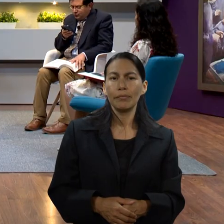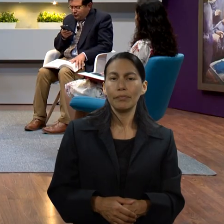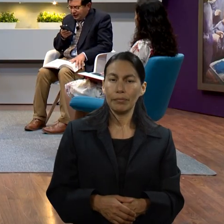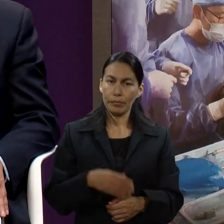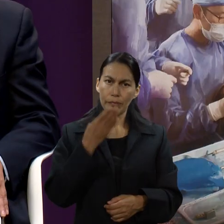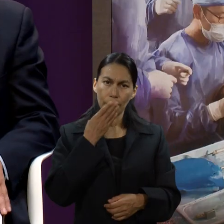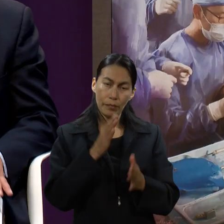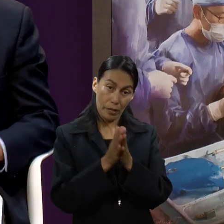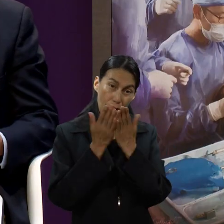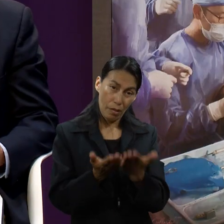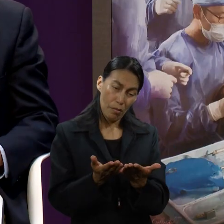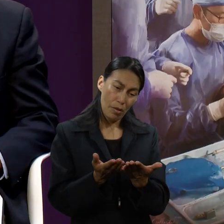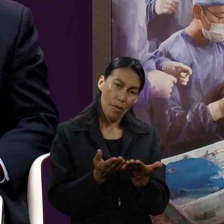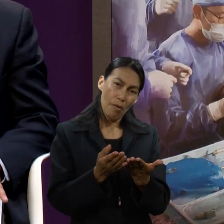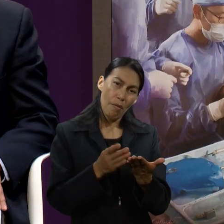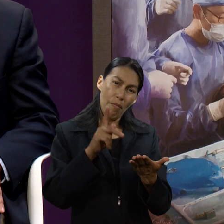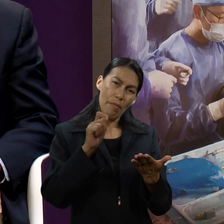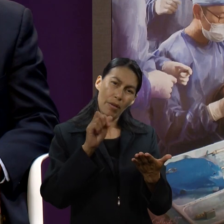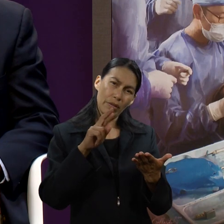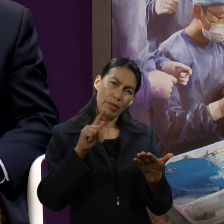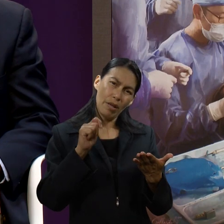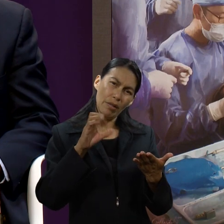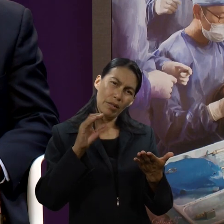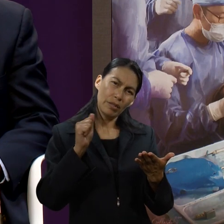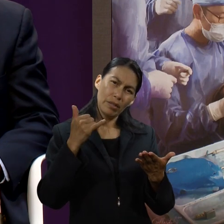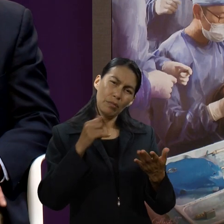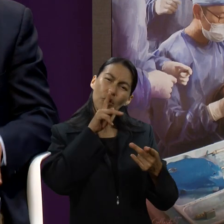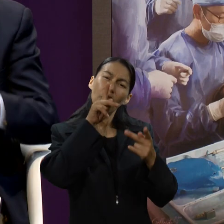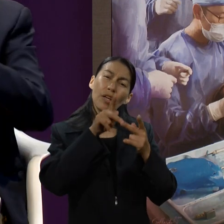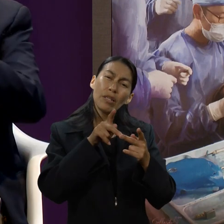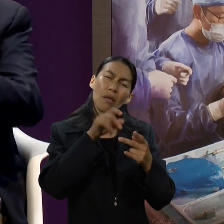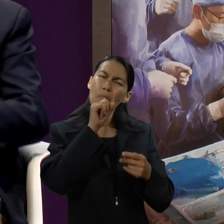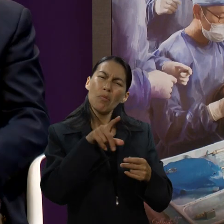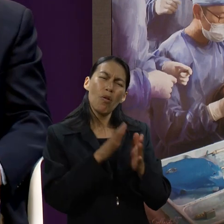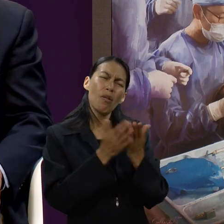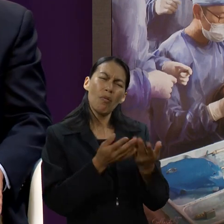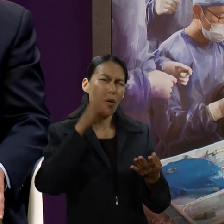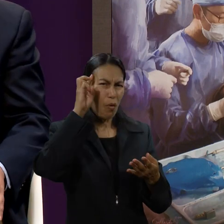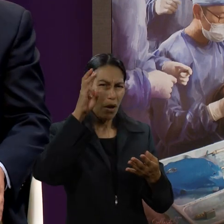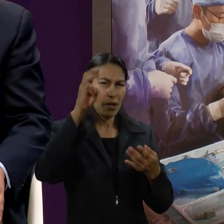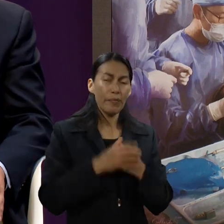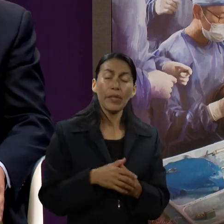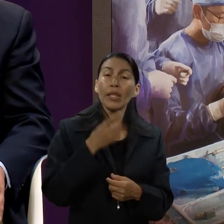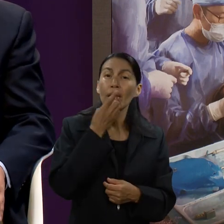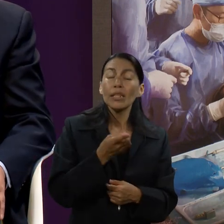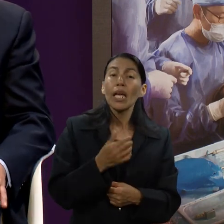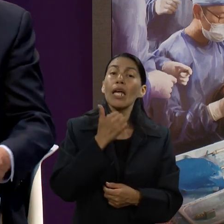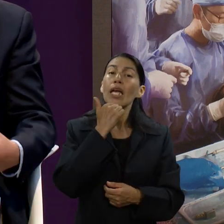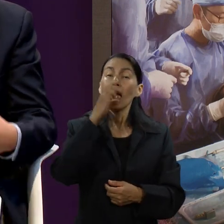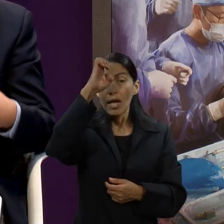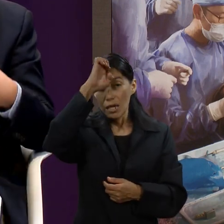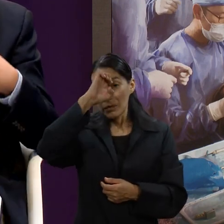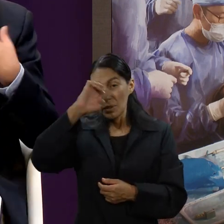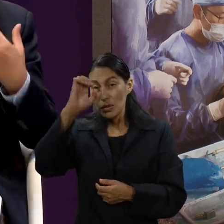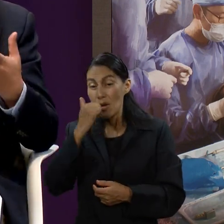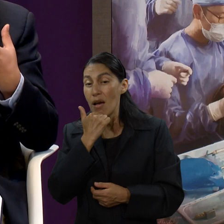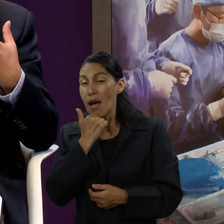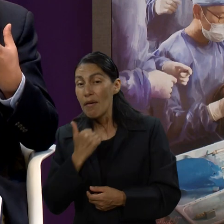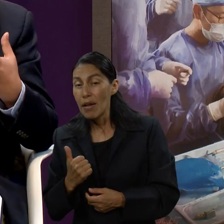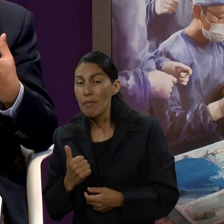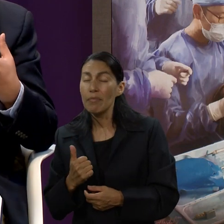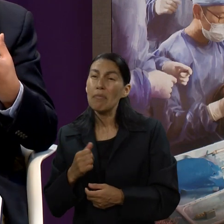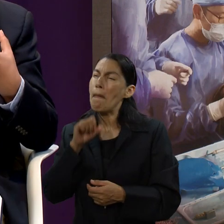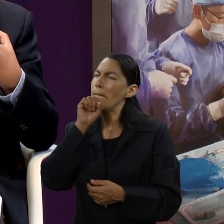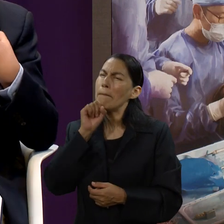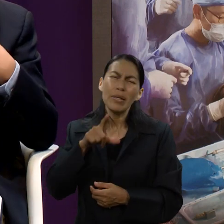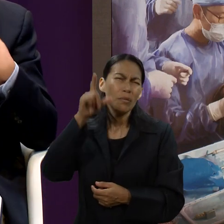terminar con una cita, o mi conclusión es una cita del libro de Patriarcas y Profetas de la misma autora que mencionó José Luis que dice, el espíritu